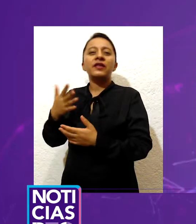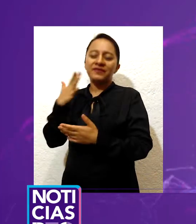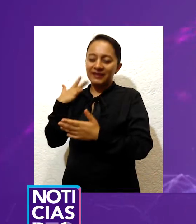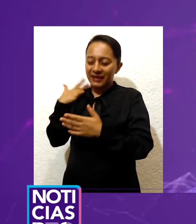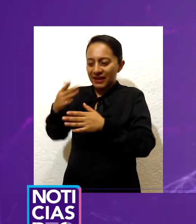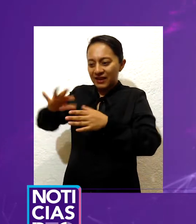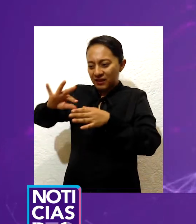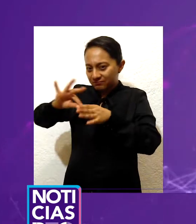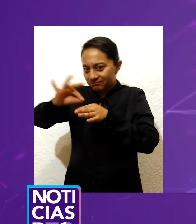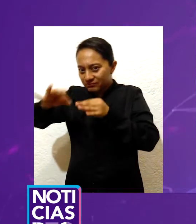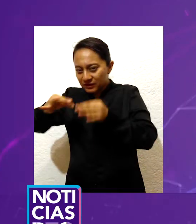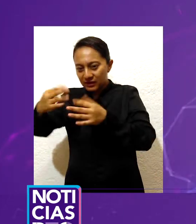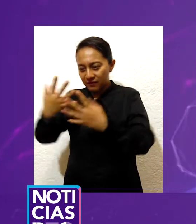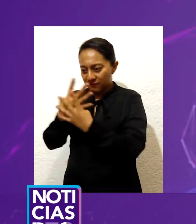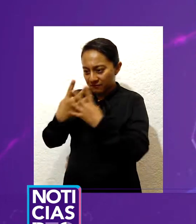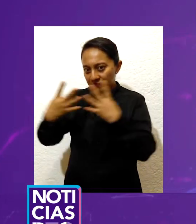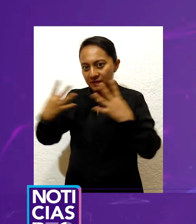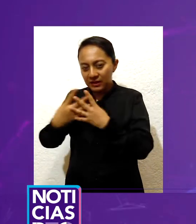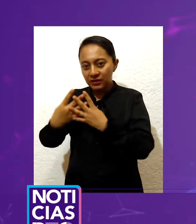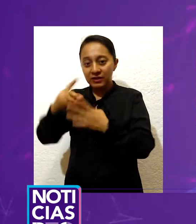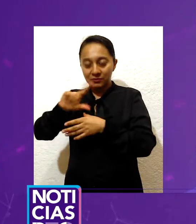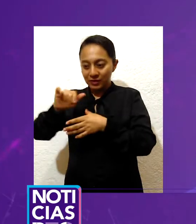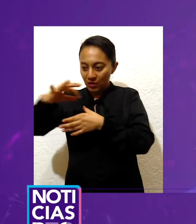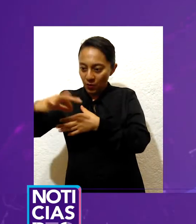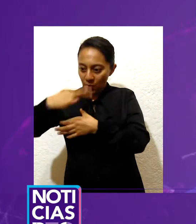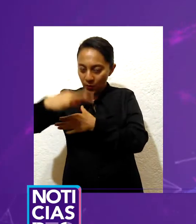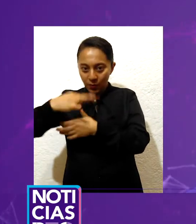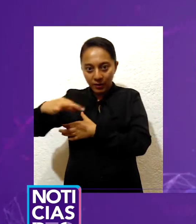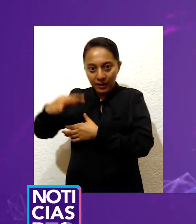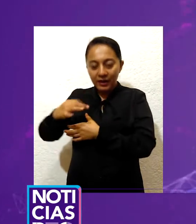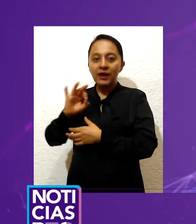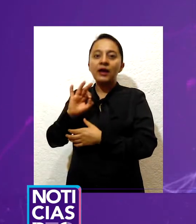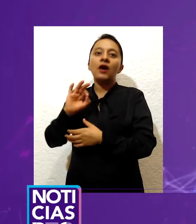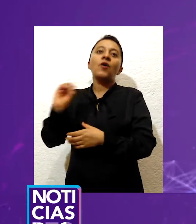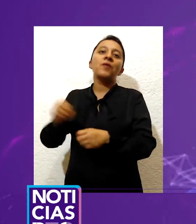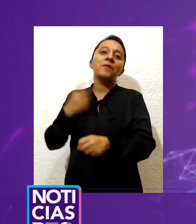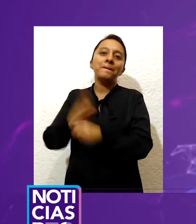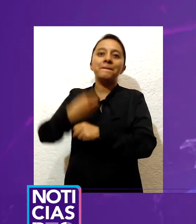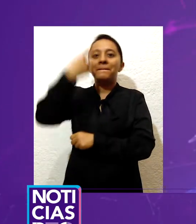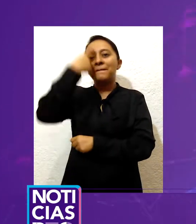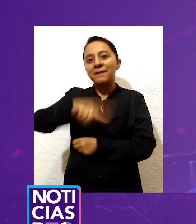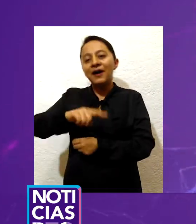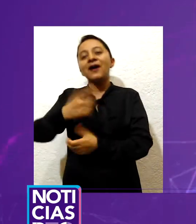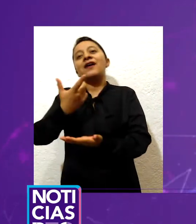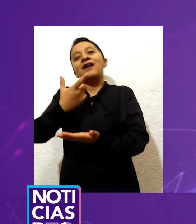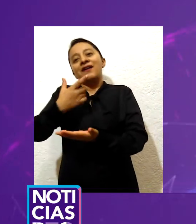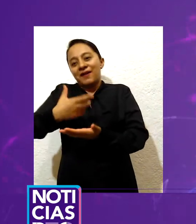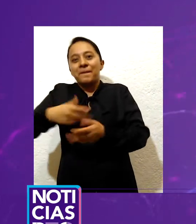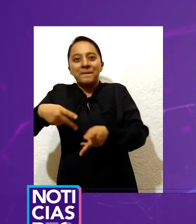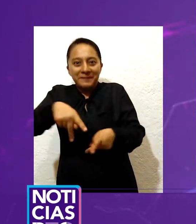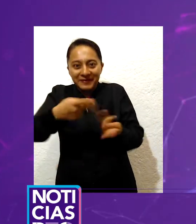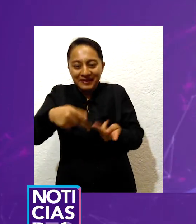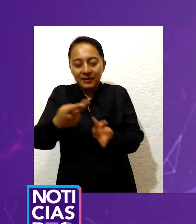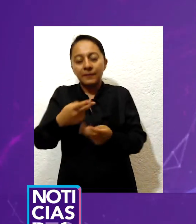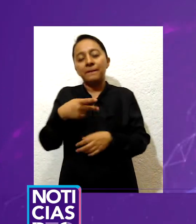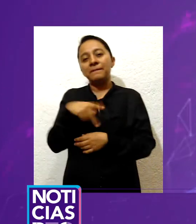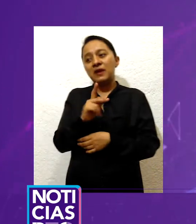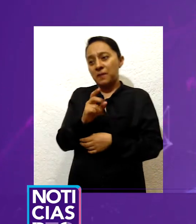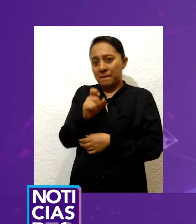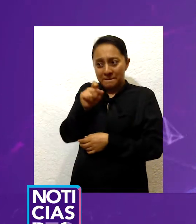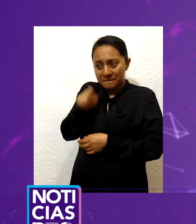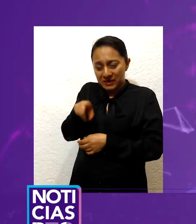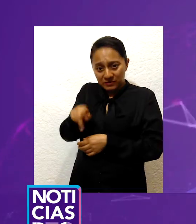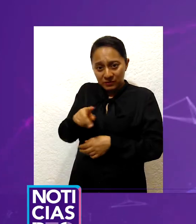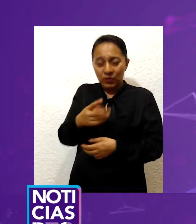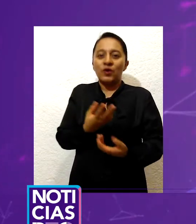sido lo mismo vender una muñeca que cuesta 350 pesos a un cubrebocas que se venden 70 o 120 pesos, depende de las